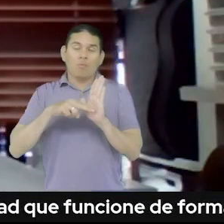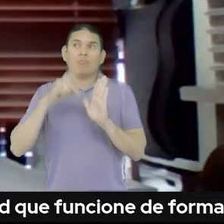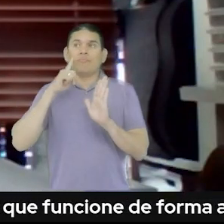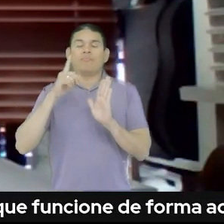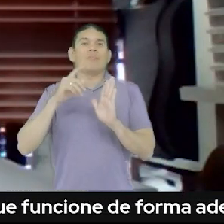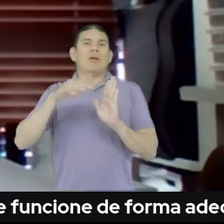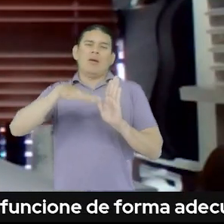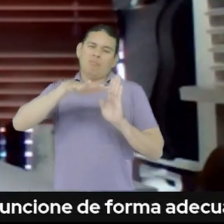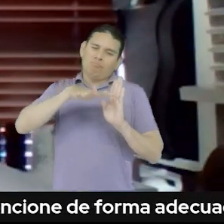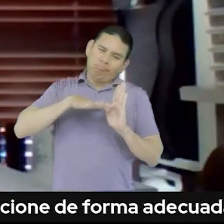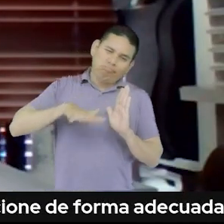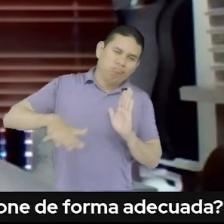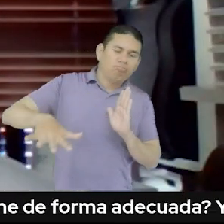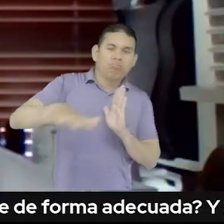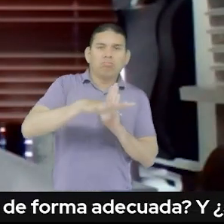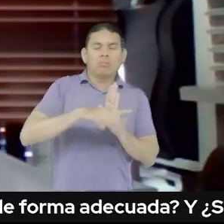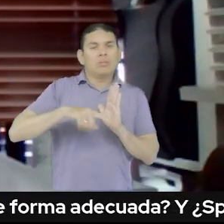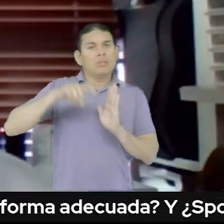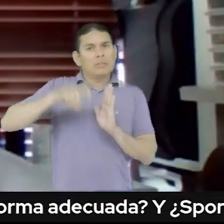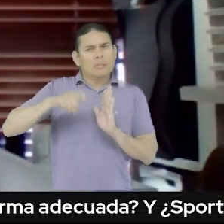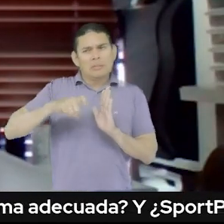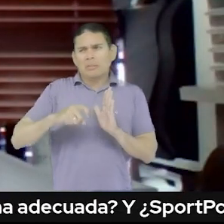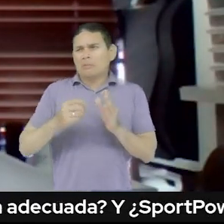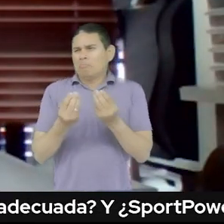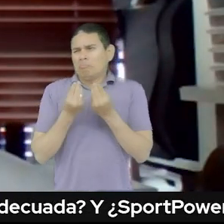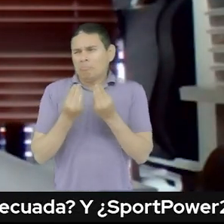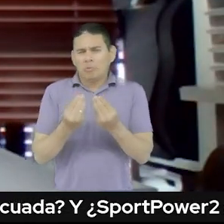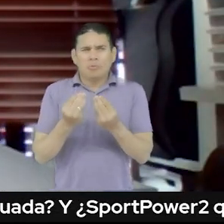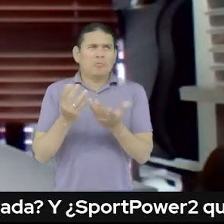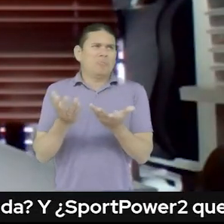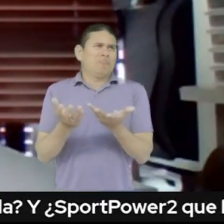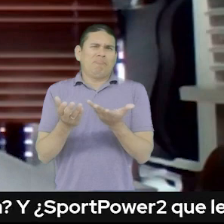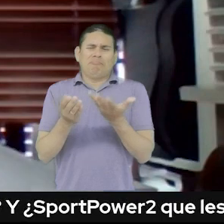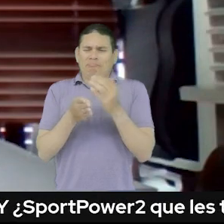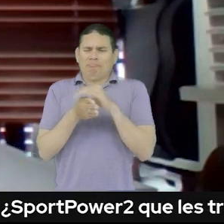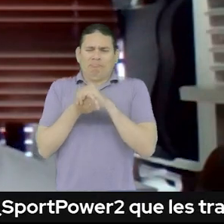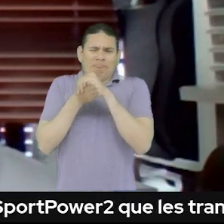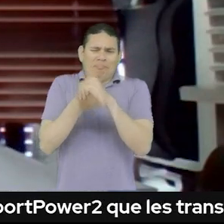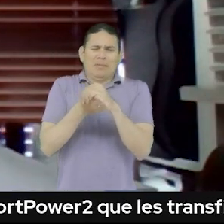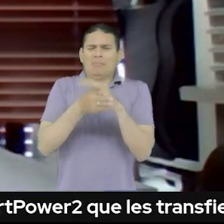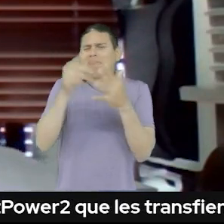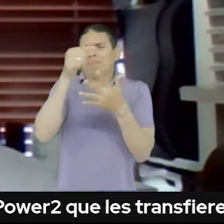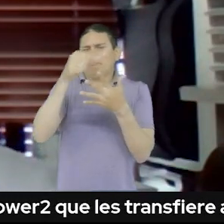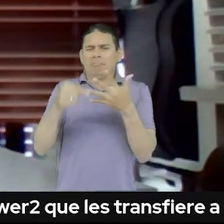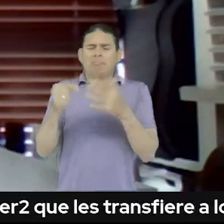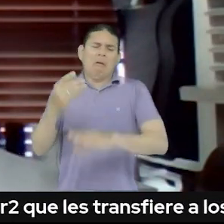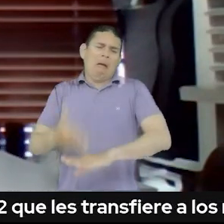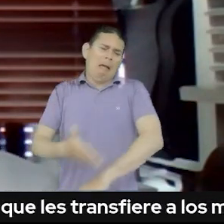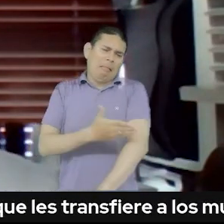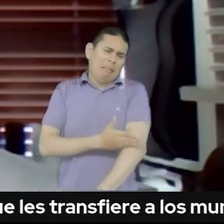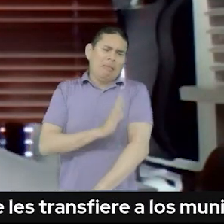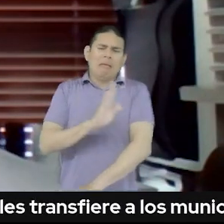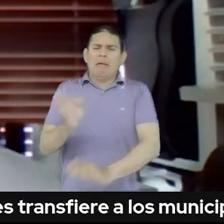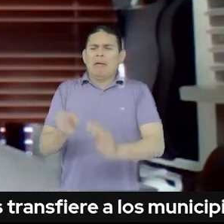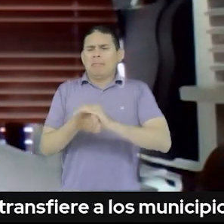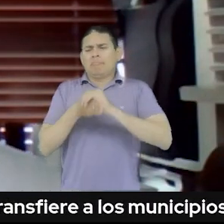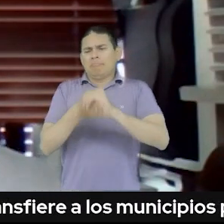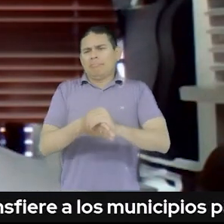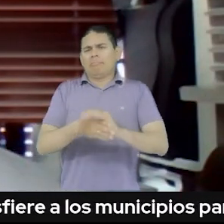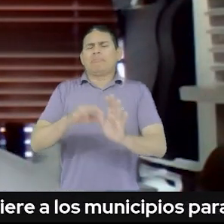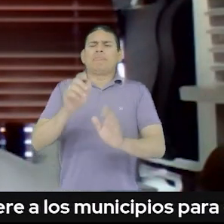territorio tiene una infinidad de métodos. Puede utilizar muchos métodos que han sido construidos por